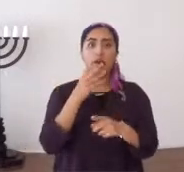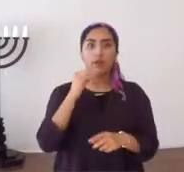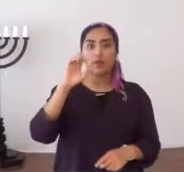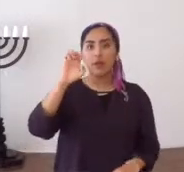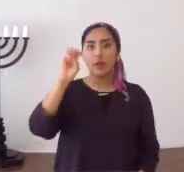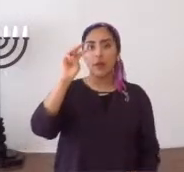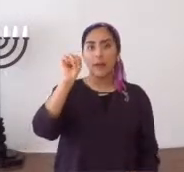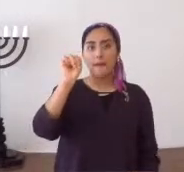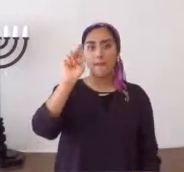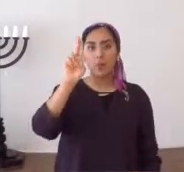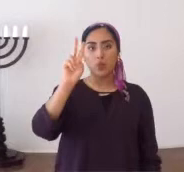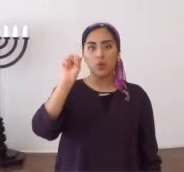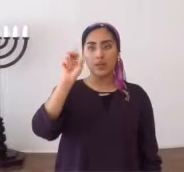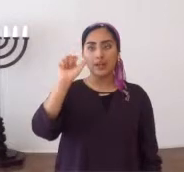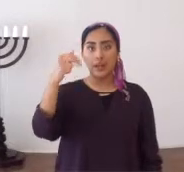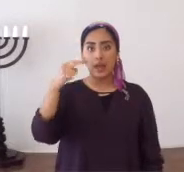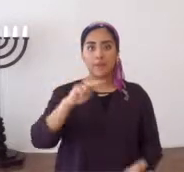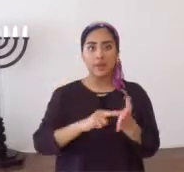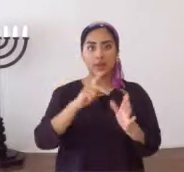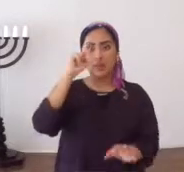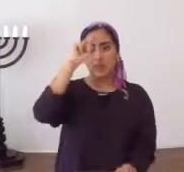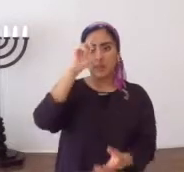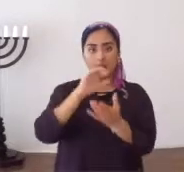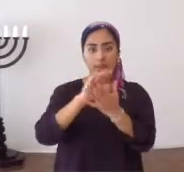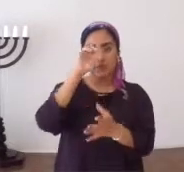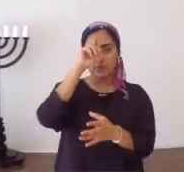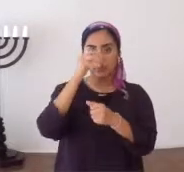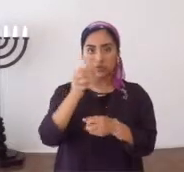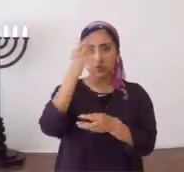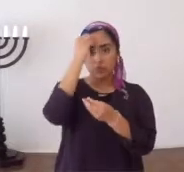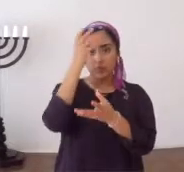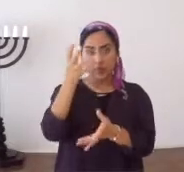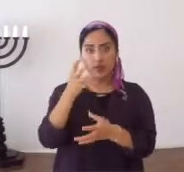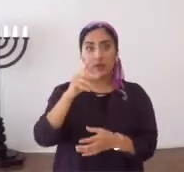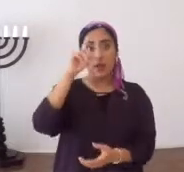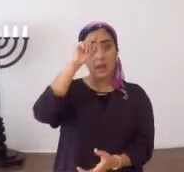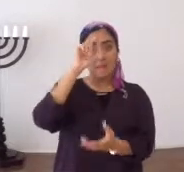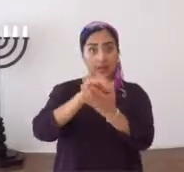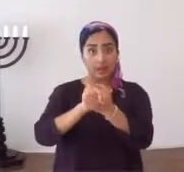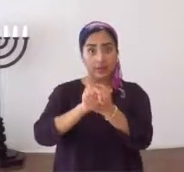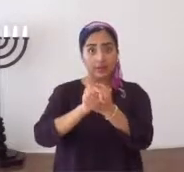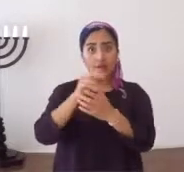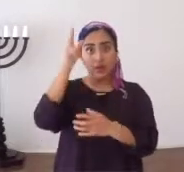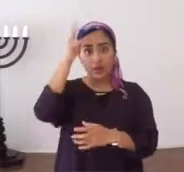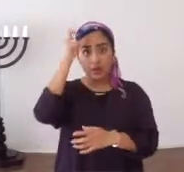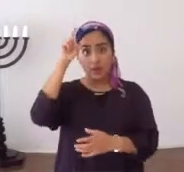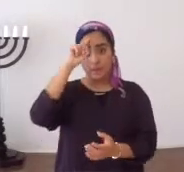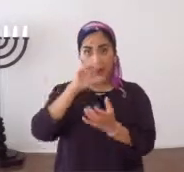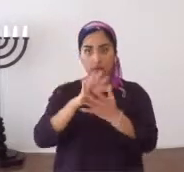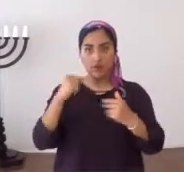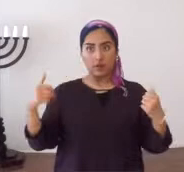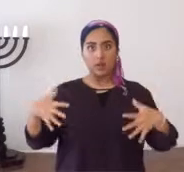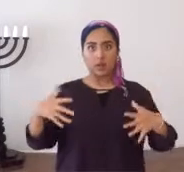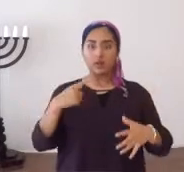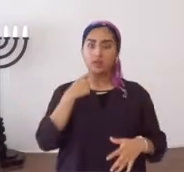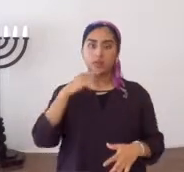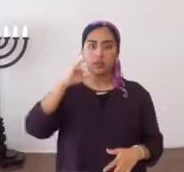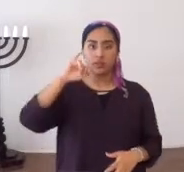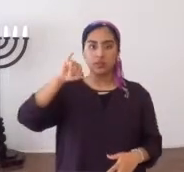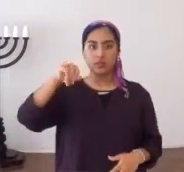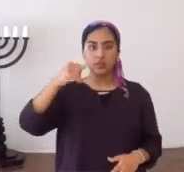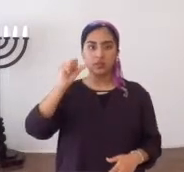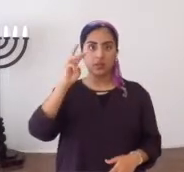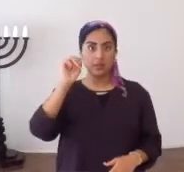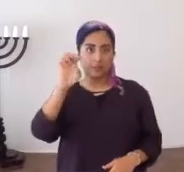La palabra en hebreo es Semunaj, que quiere decir creer, confiar y obedecer. Tres cosas, creer. Los demonios creen y tiemblan, dice